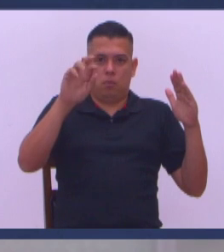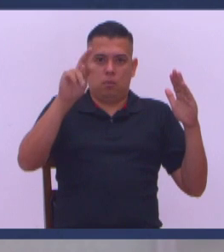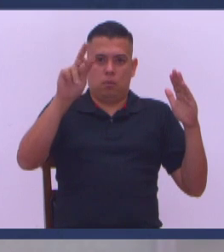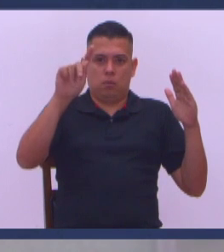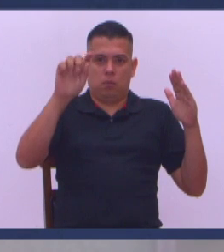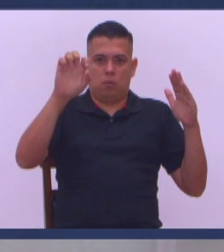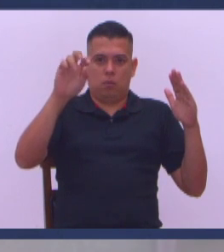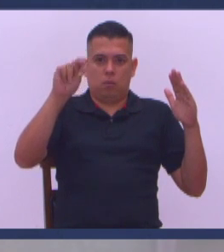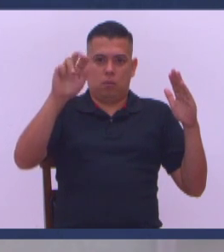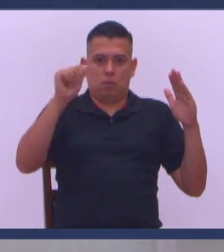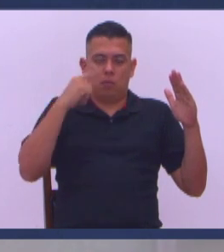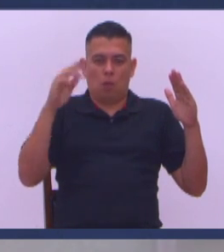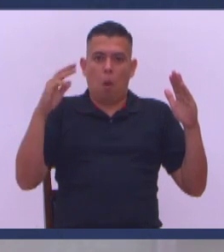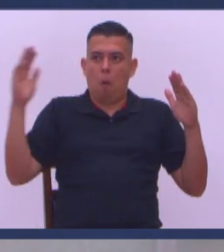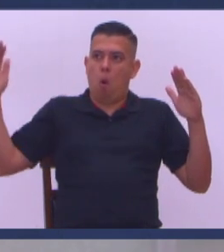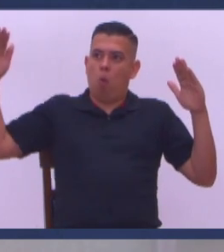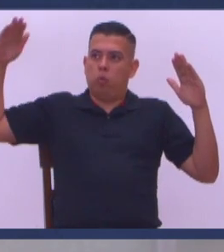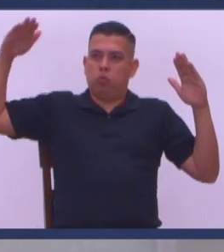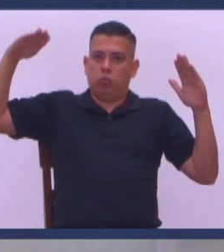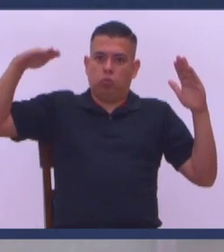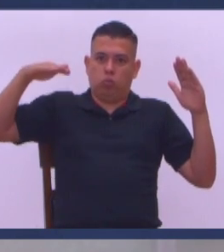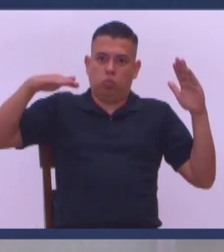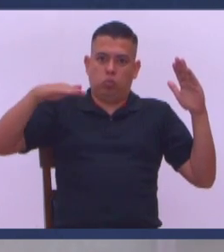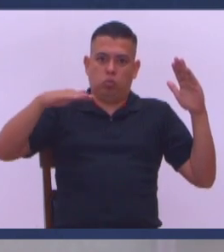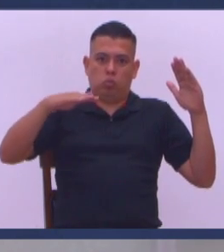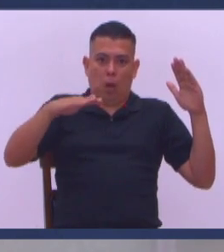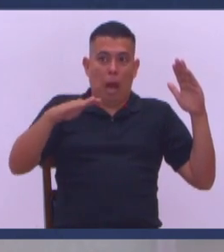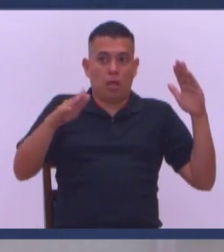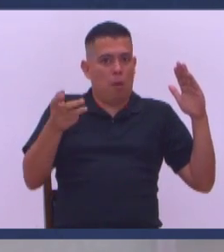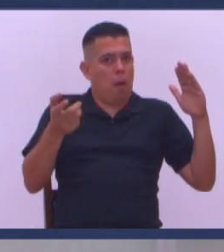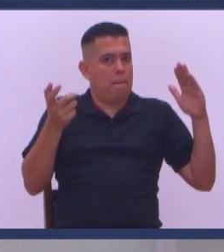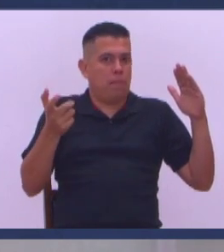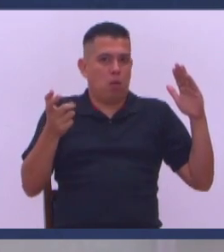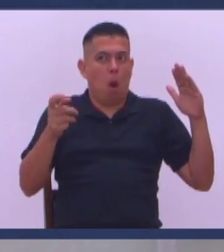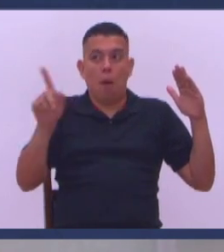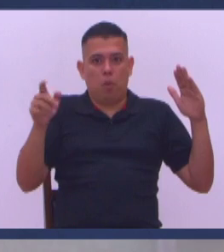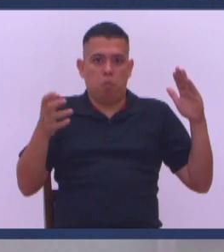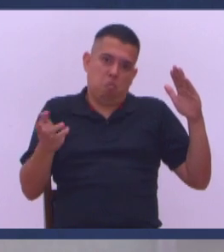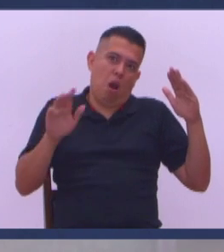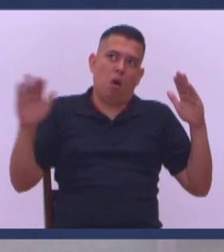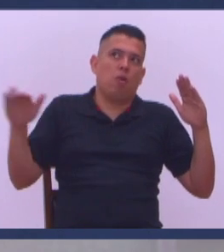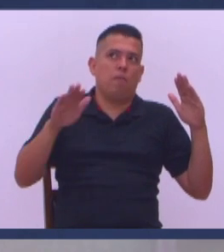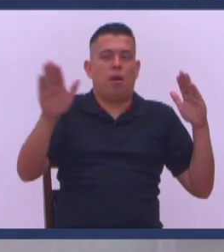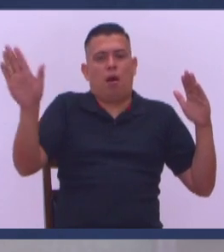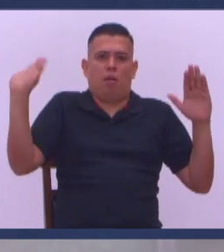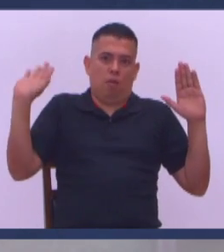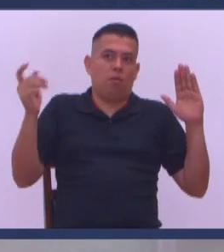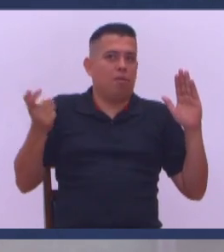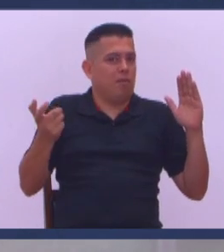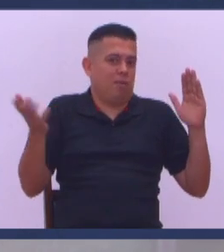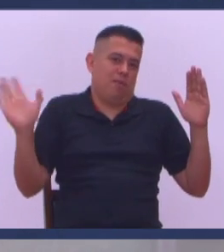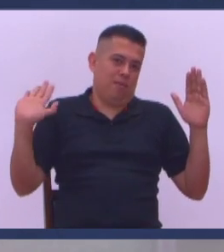si creo Y la gente Que venía de viaje Que supuestamente Son los que tienen pisto Si no No estuvieran viajando O no